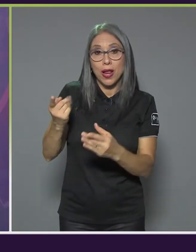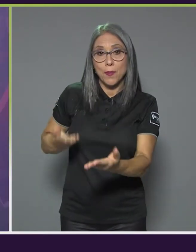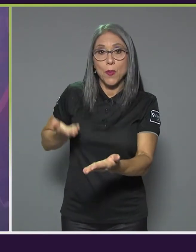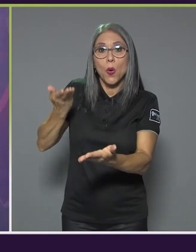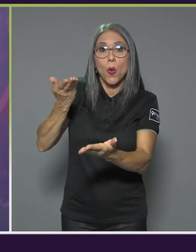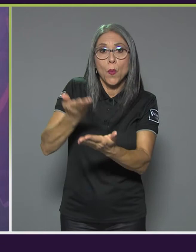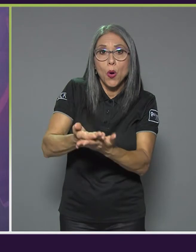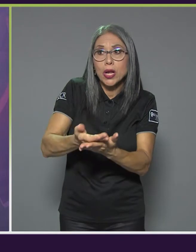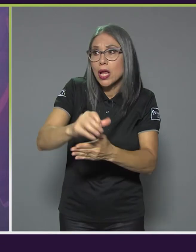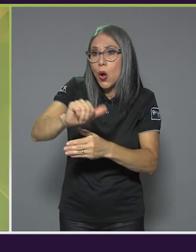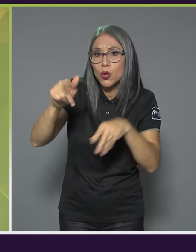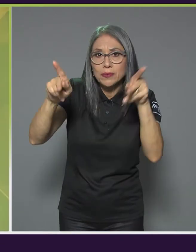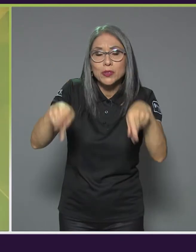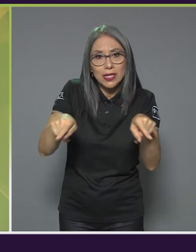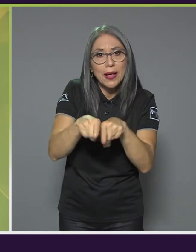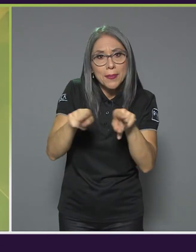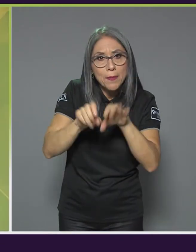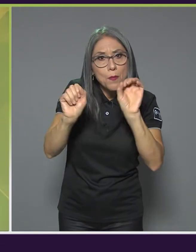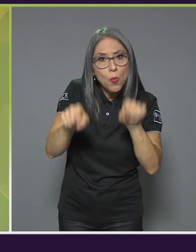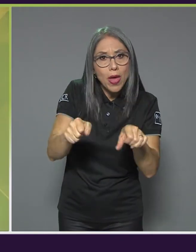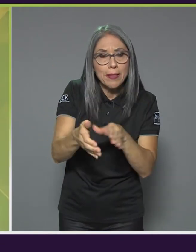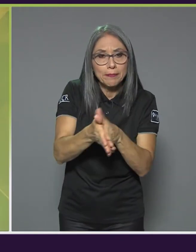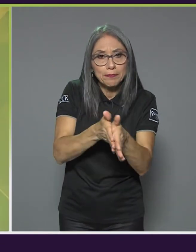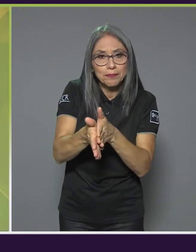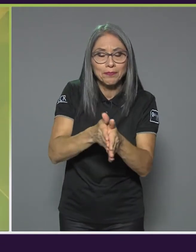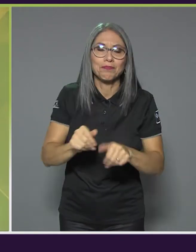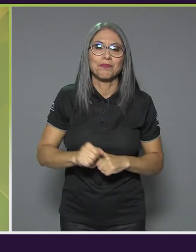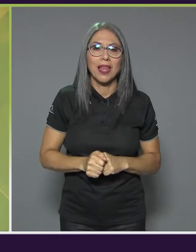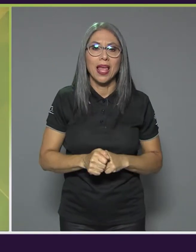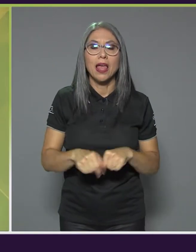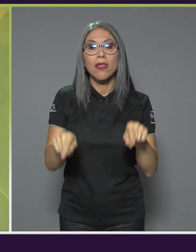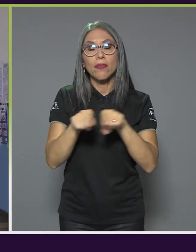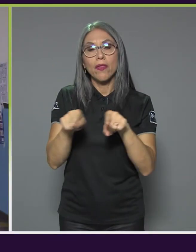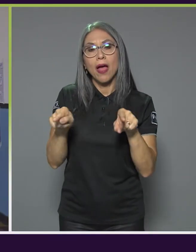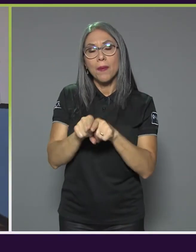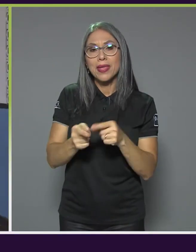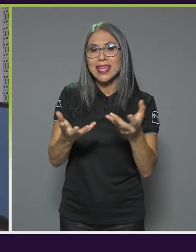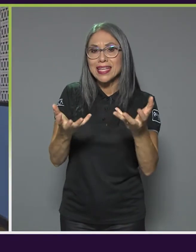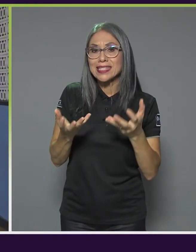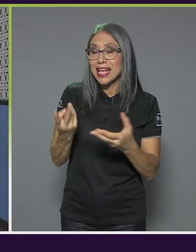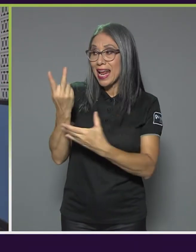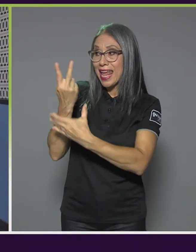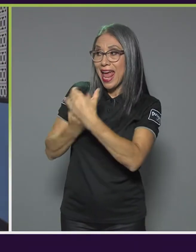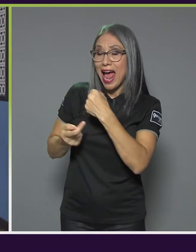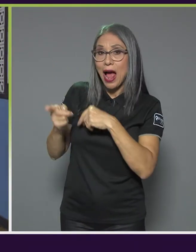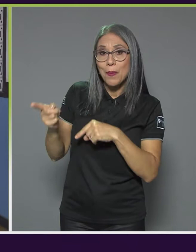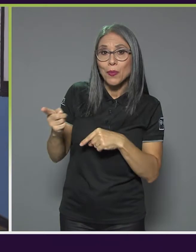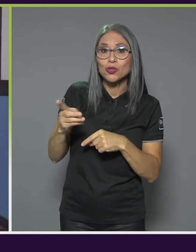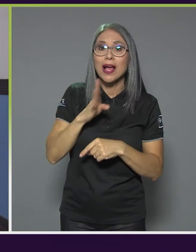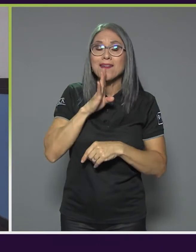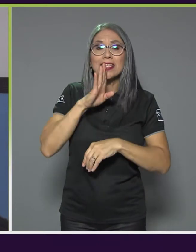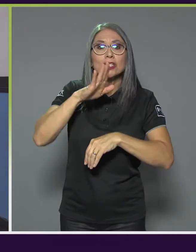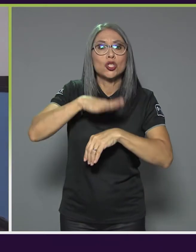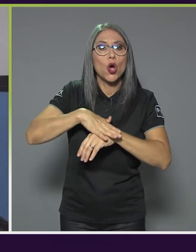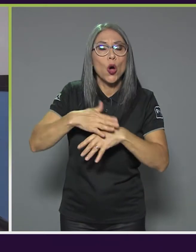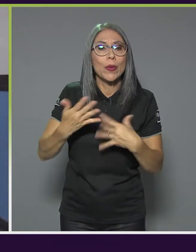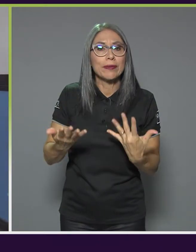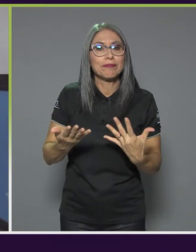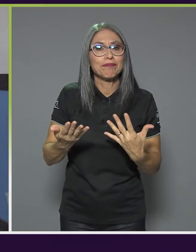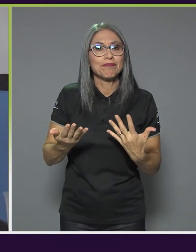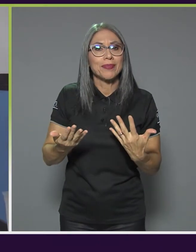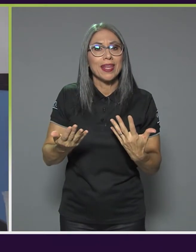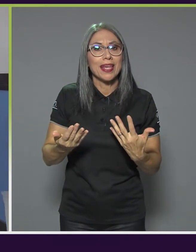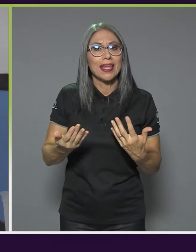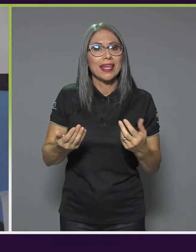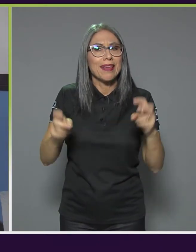población. Quisiera también una reflexión de ambos con respecto a la nula aparición, ¿verdad?, del tema